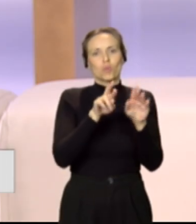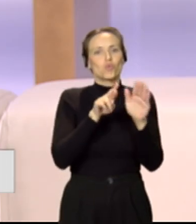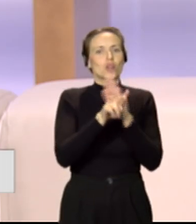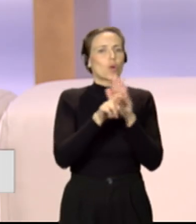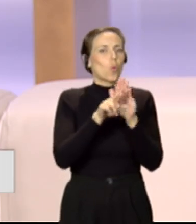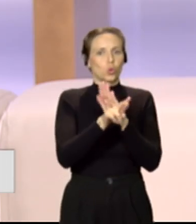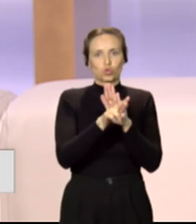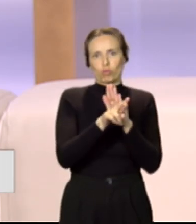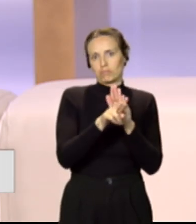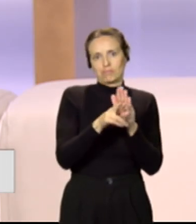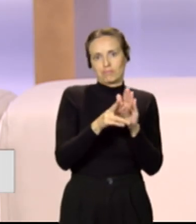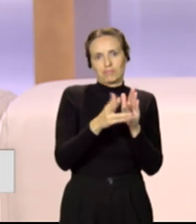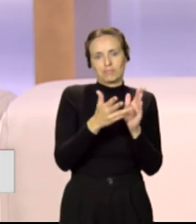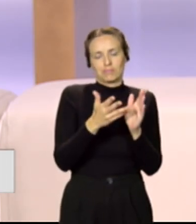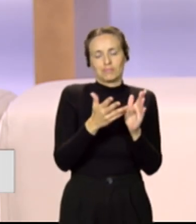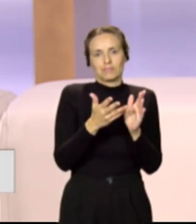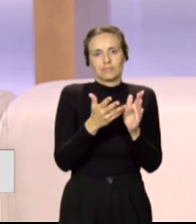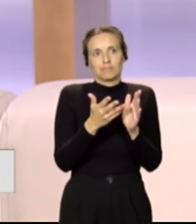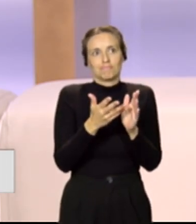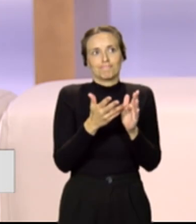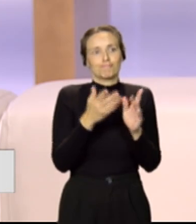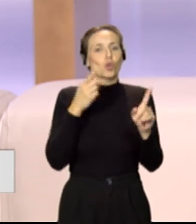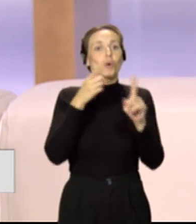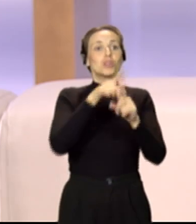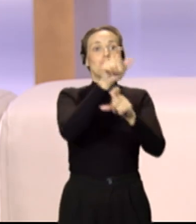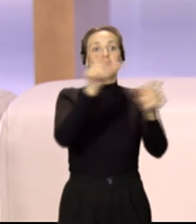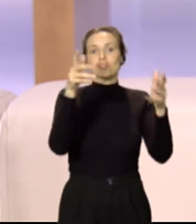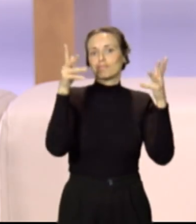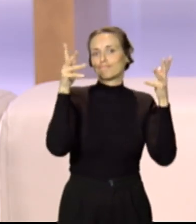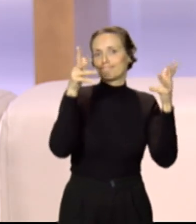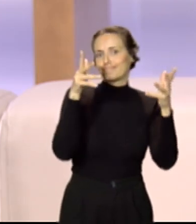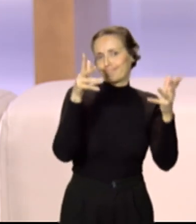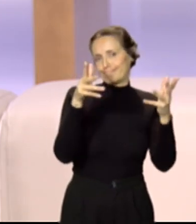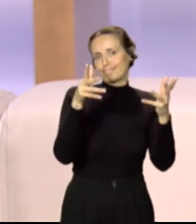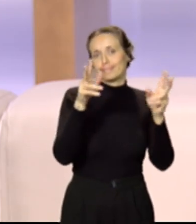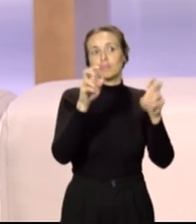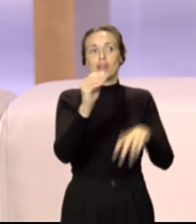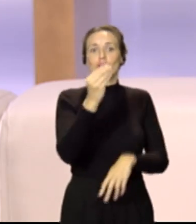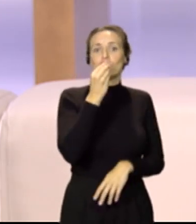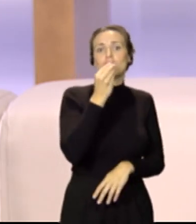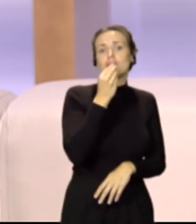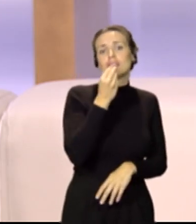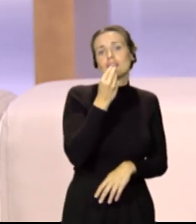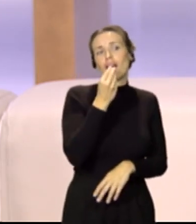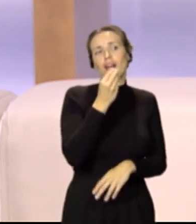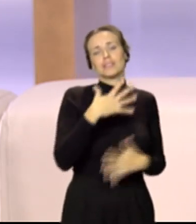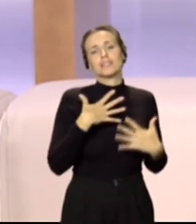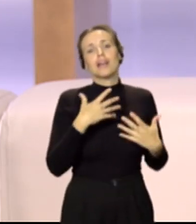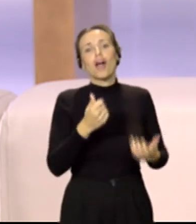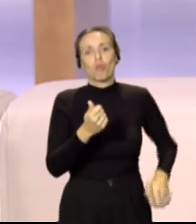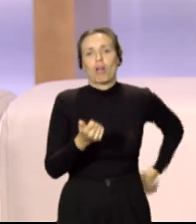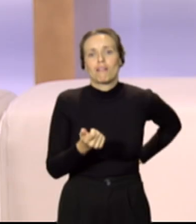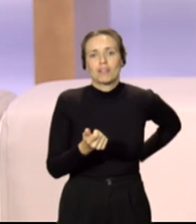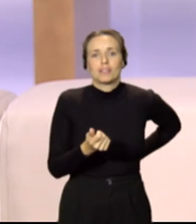que sirva para dar recomendaciones a la población sobre alimentarse de manera saludable